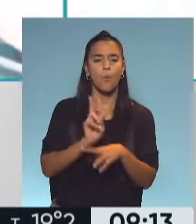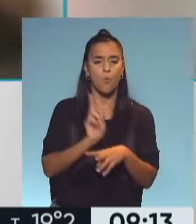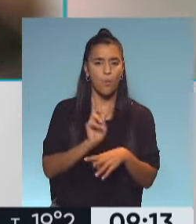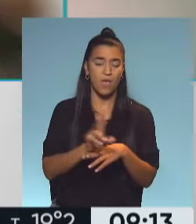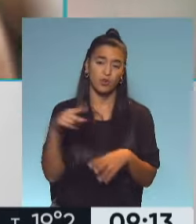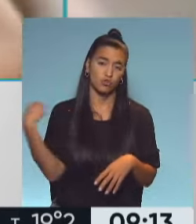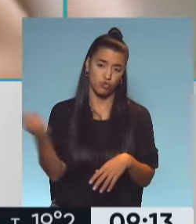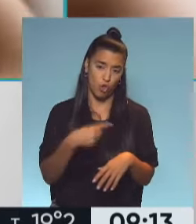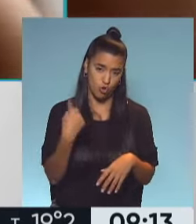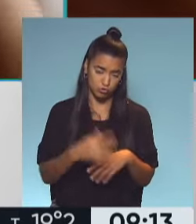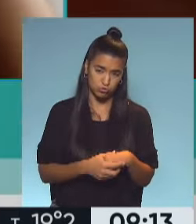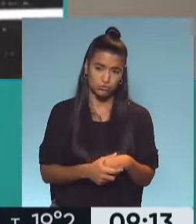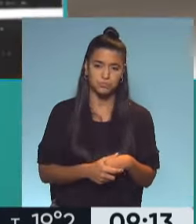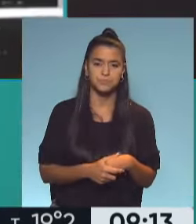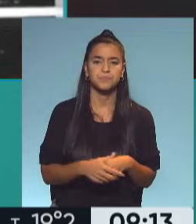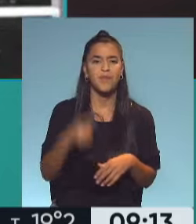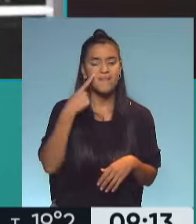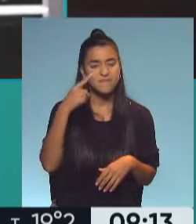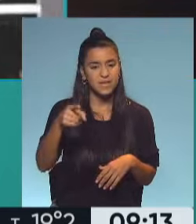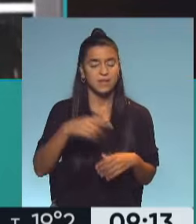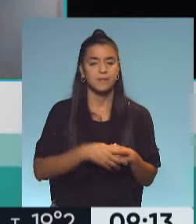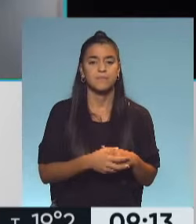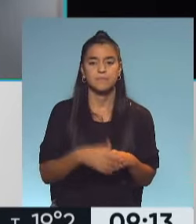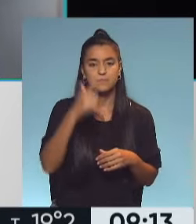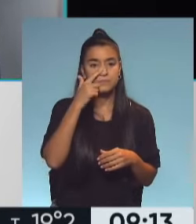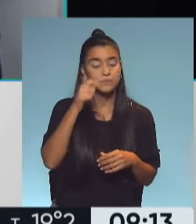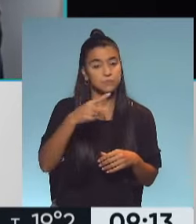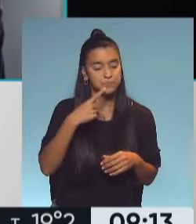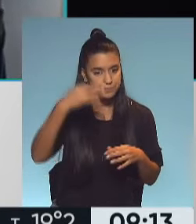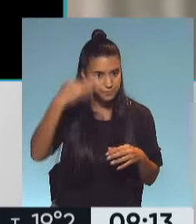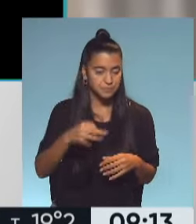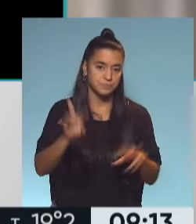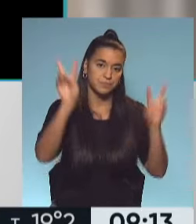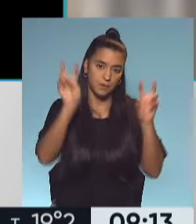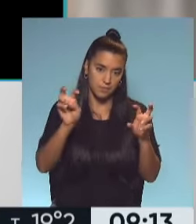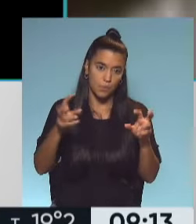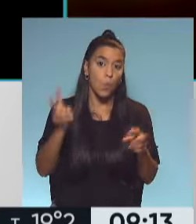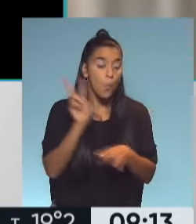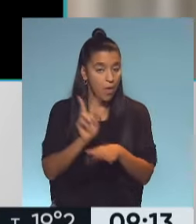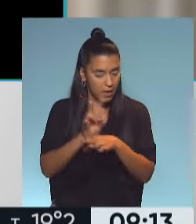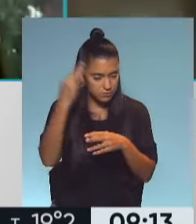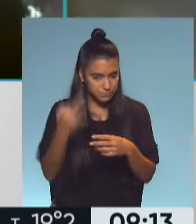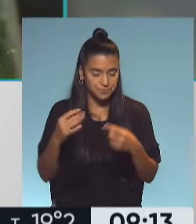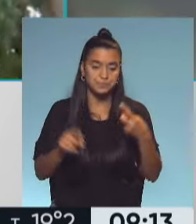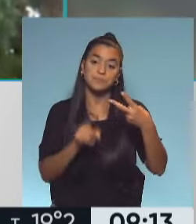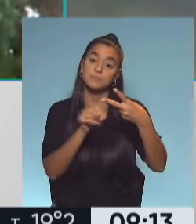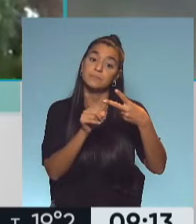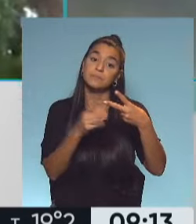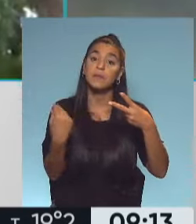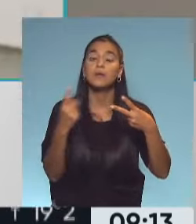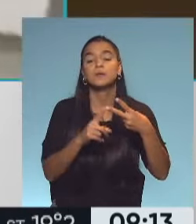cuidarnos todos. Fíjate vos que lo coloco bien arriba, ese tema, cuidarnos. Total. Y el segundo,